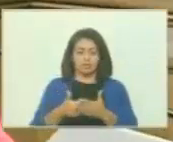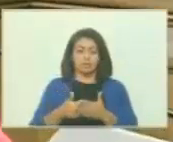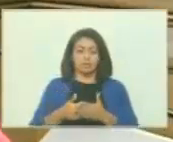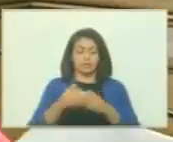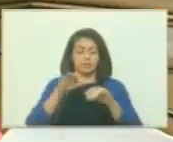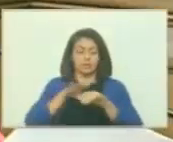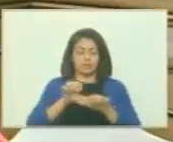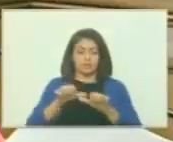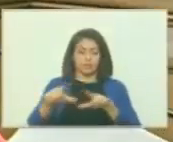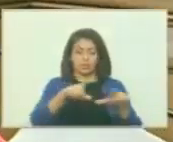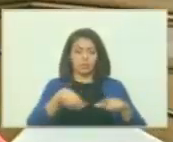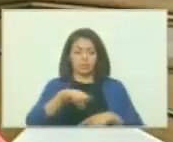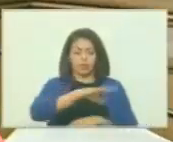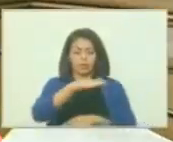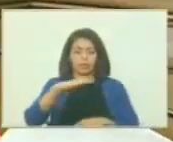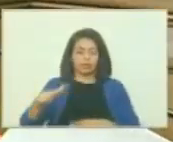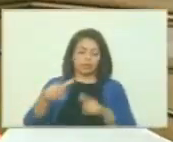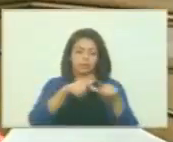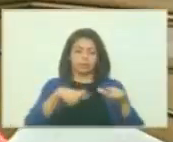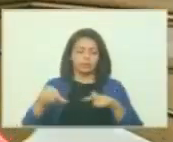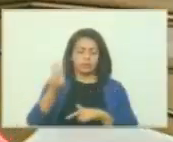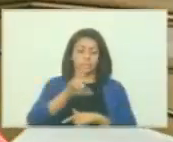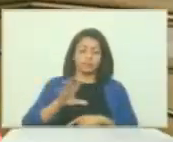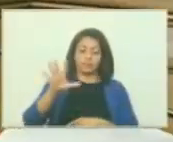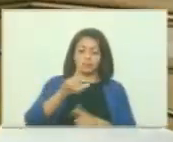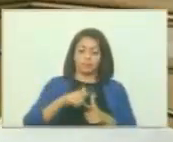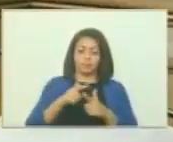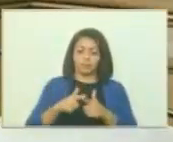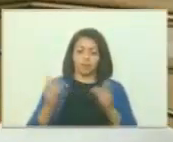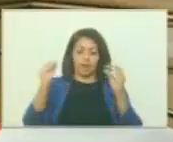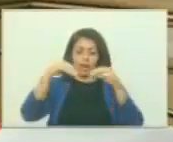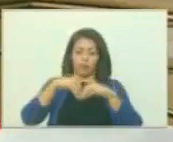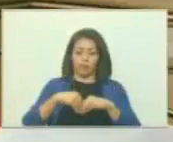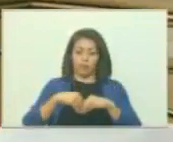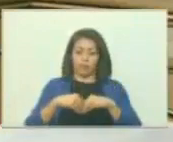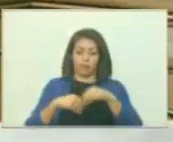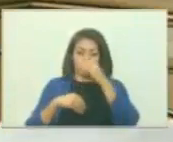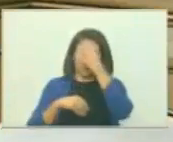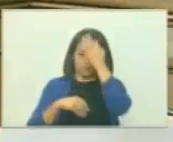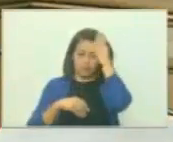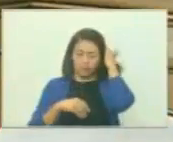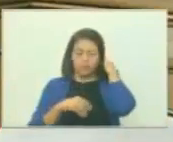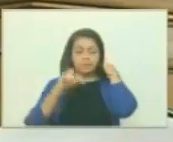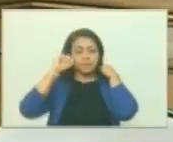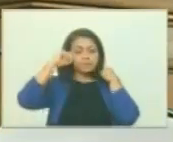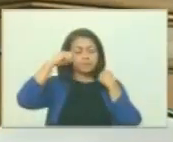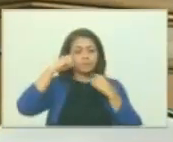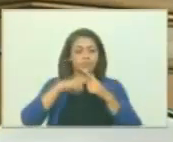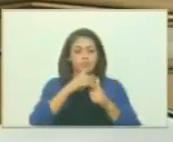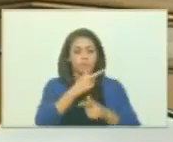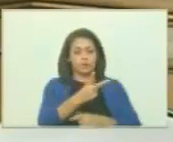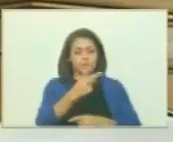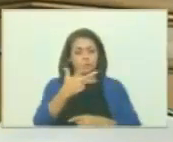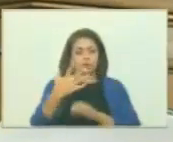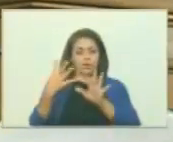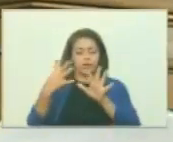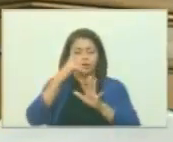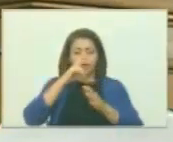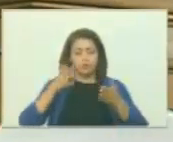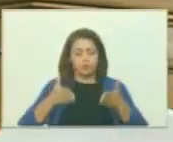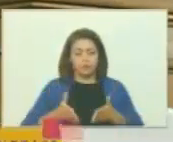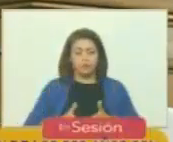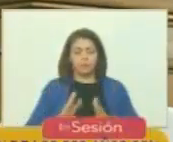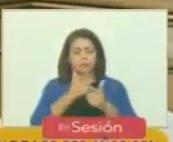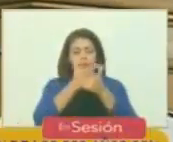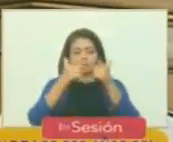de los espacios acuáticos del territorio venezolano. Acuerda, primero, conmemorar los 239 años